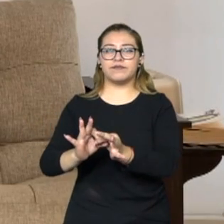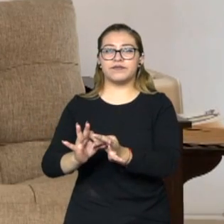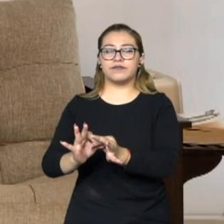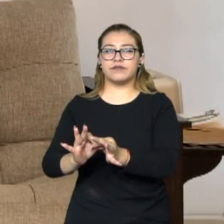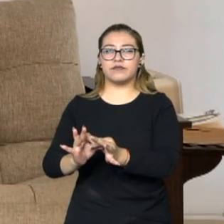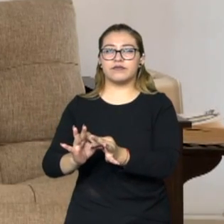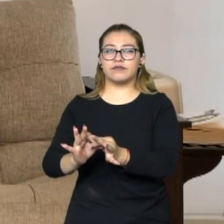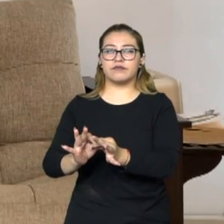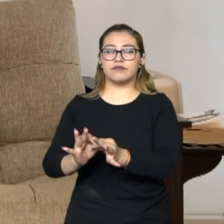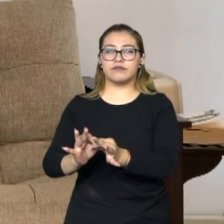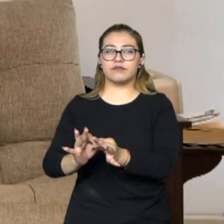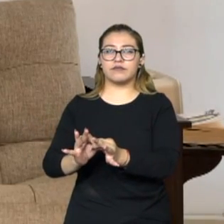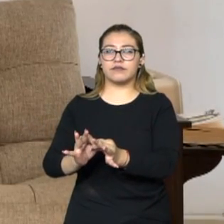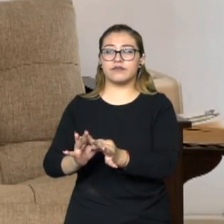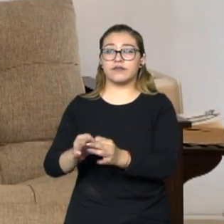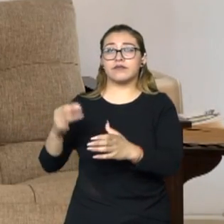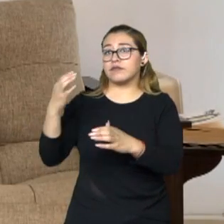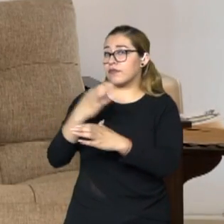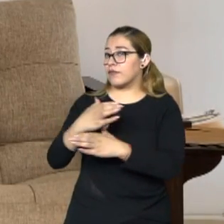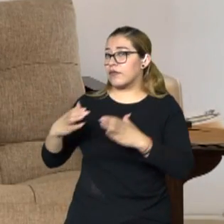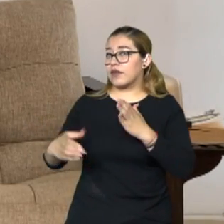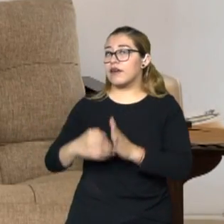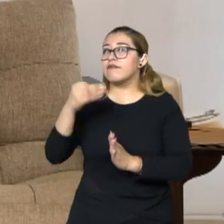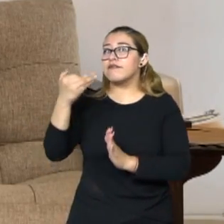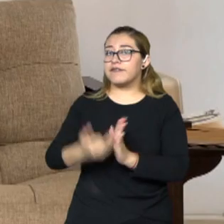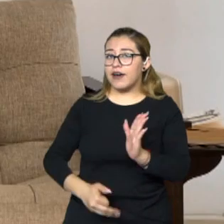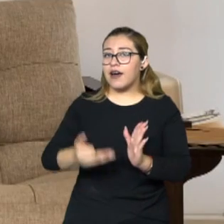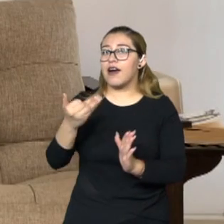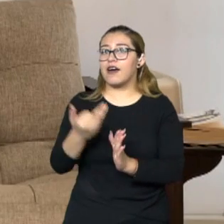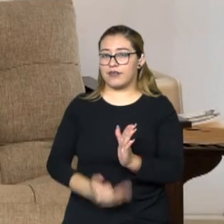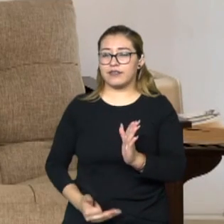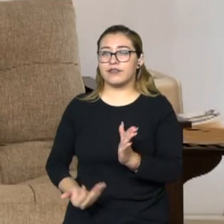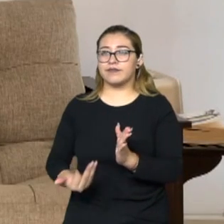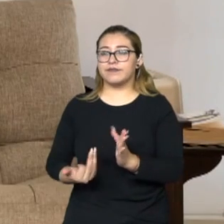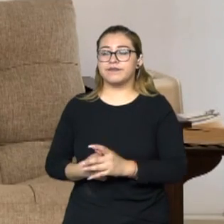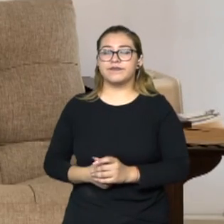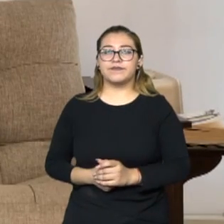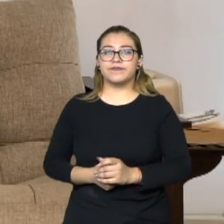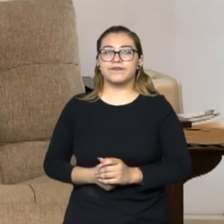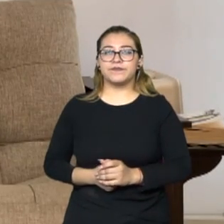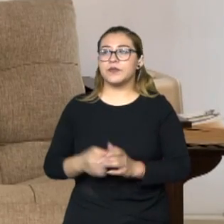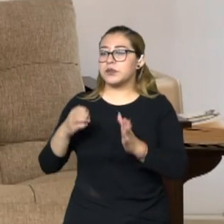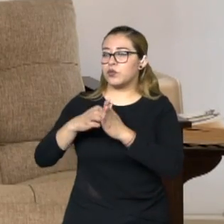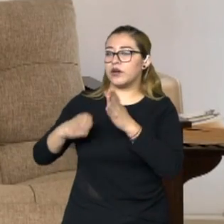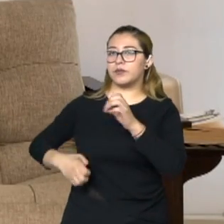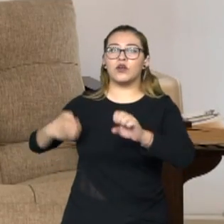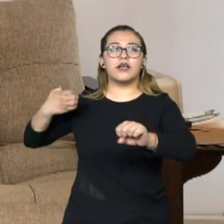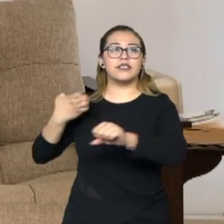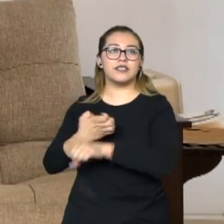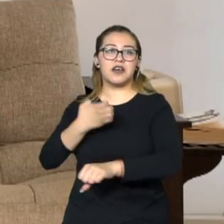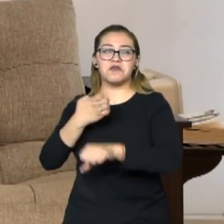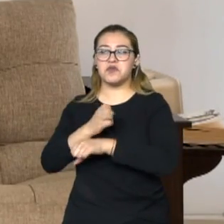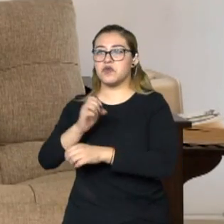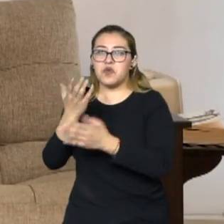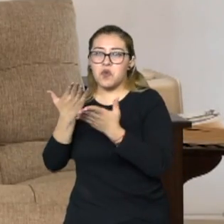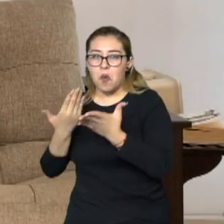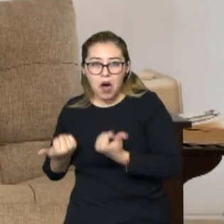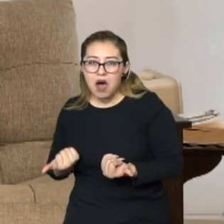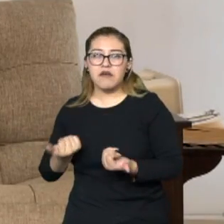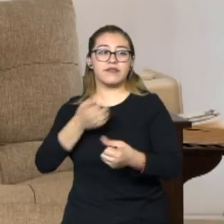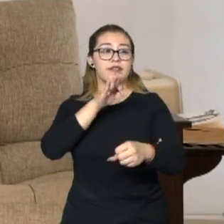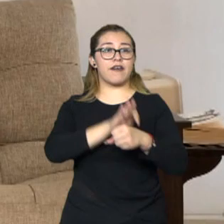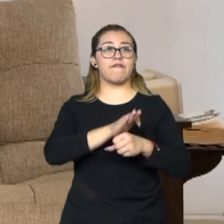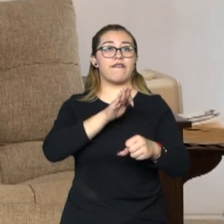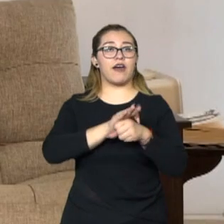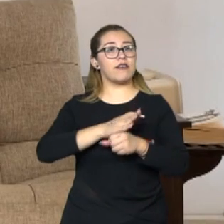las ausencias que desde el lado del Estado hemos tenido en la defensa de nuestra vida.